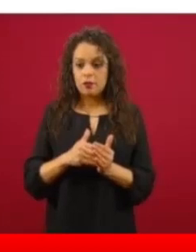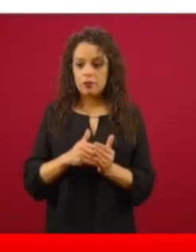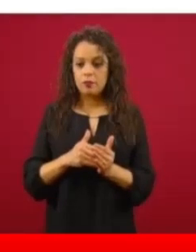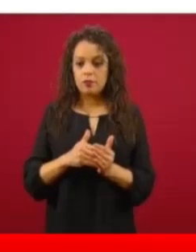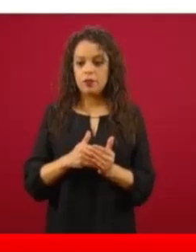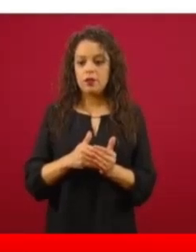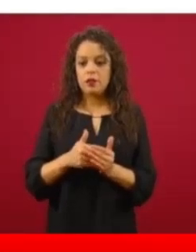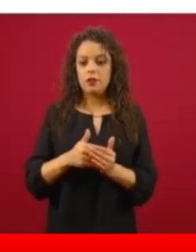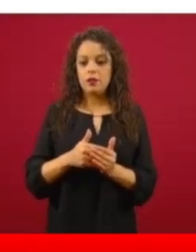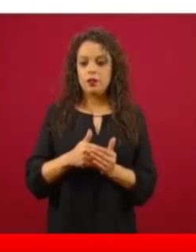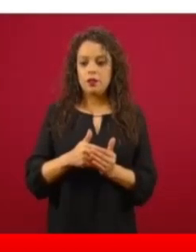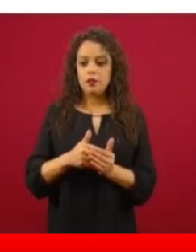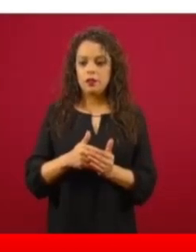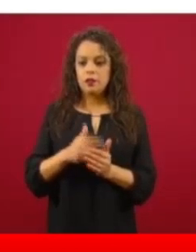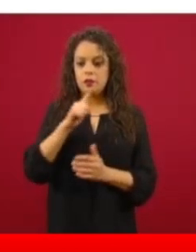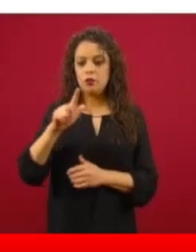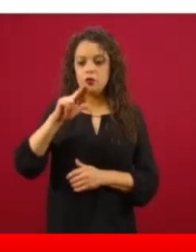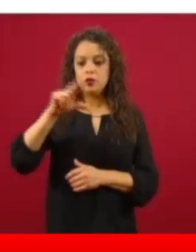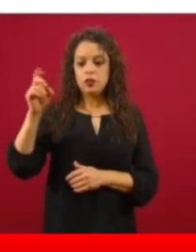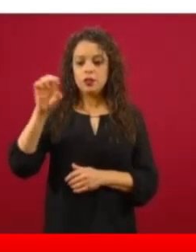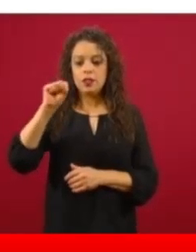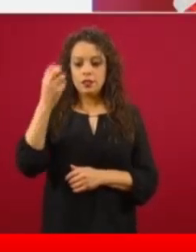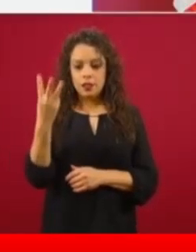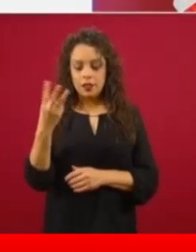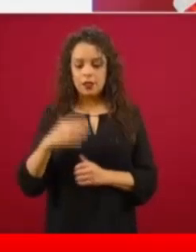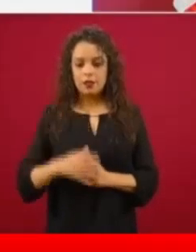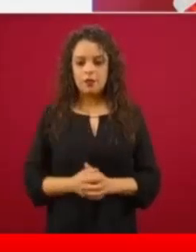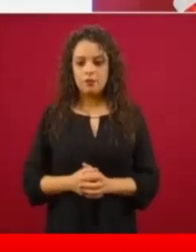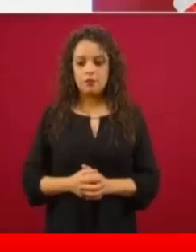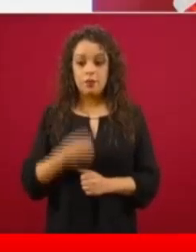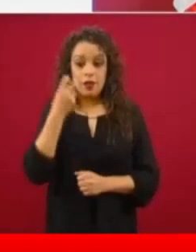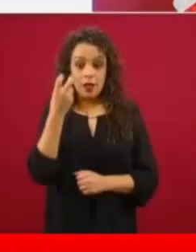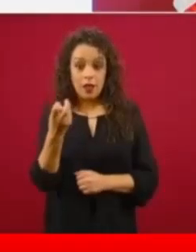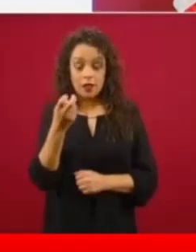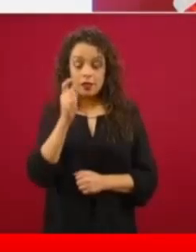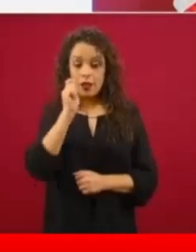En 61 días lo que habría ocurrido en esta curva roja.